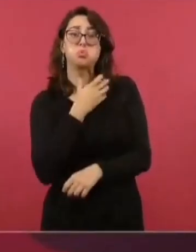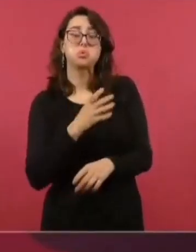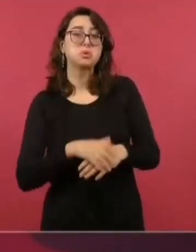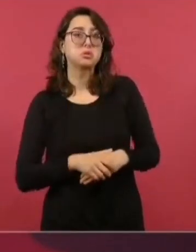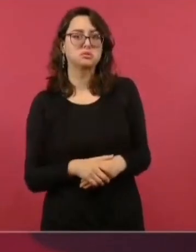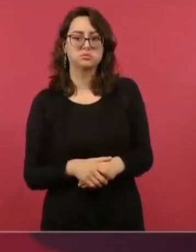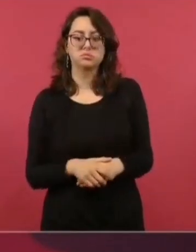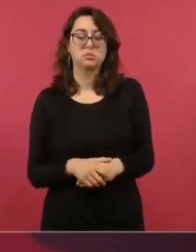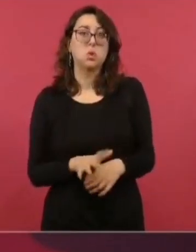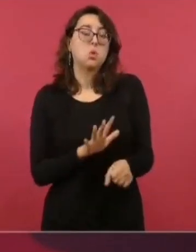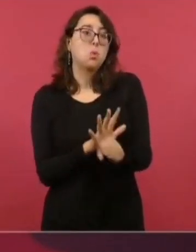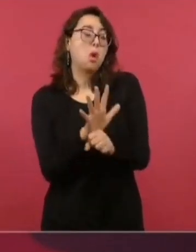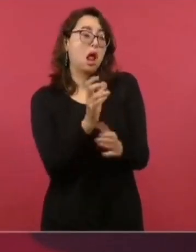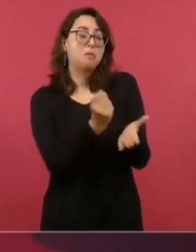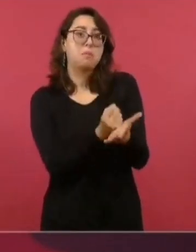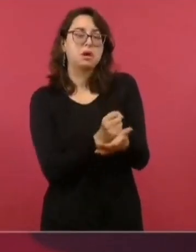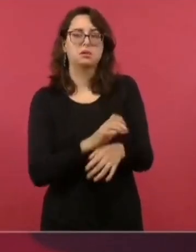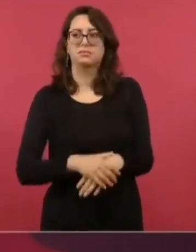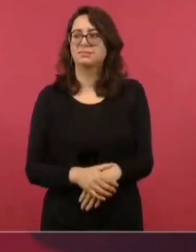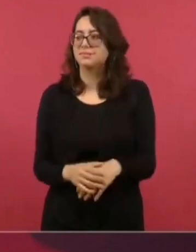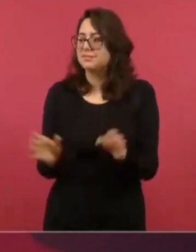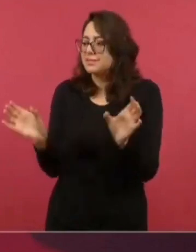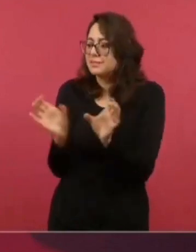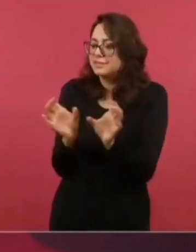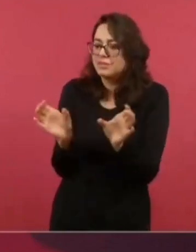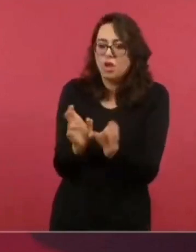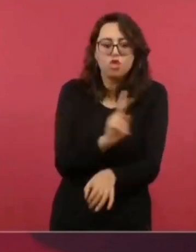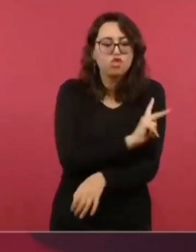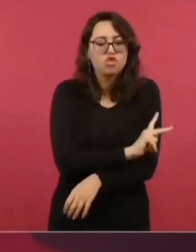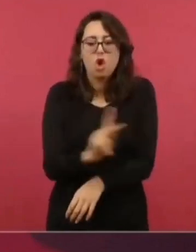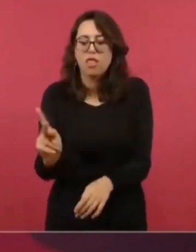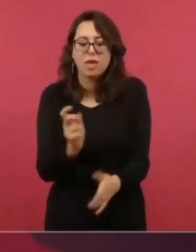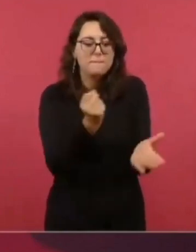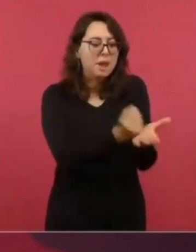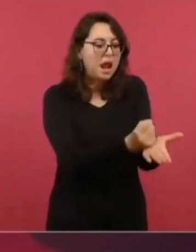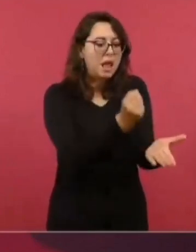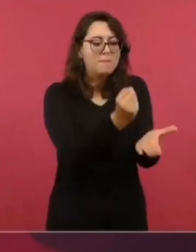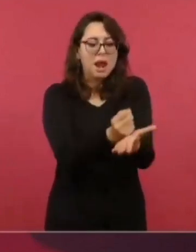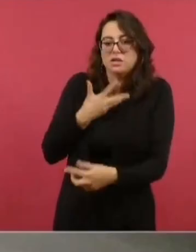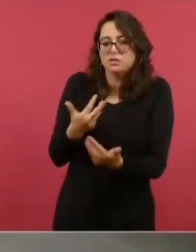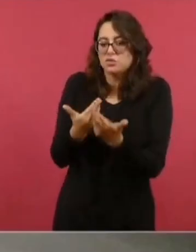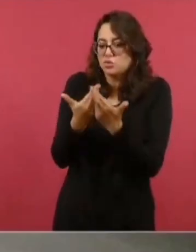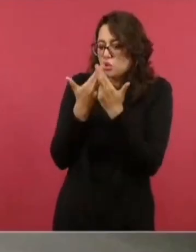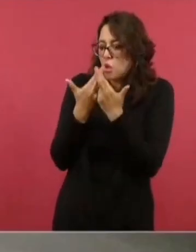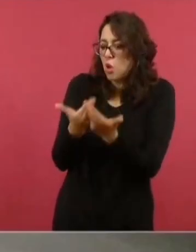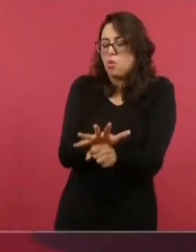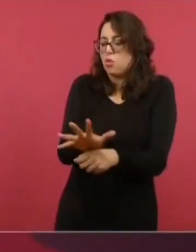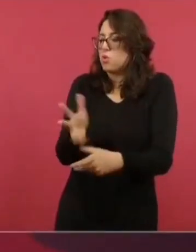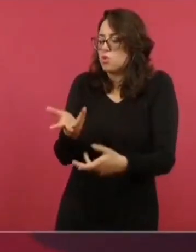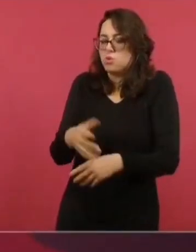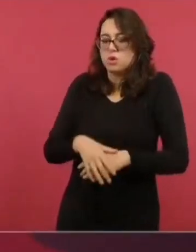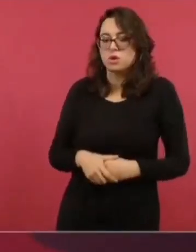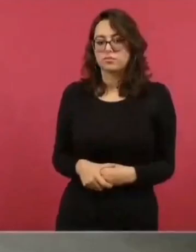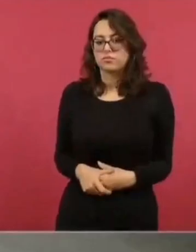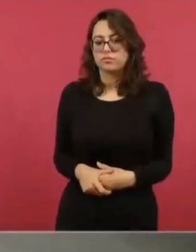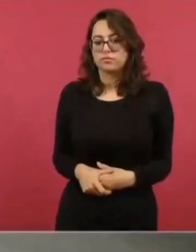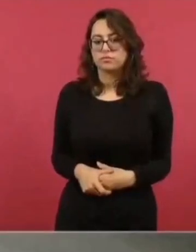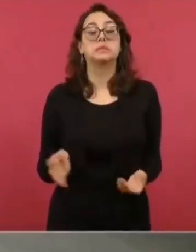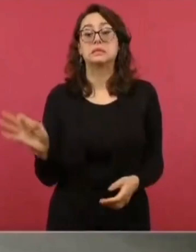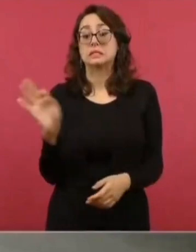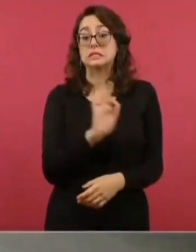ahorita, de todas las marcas disponibles. De todas. Y es la vacuna